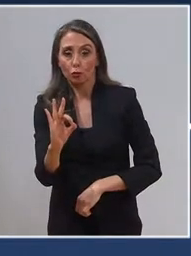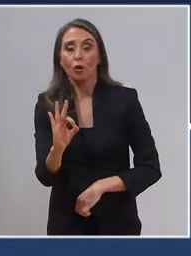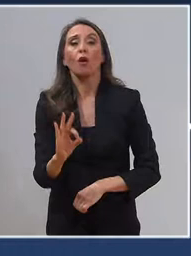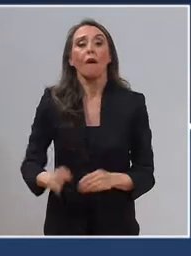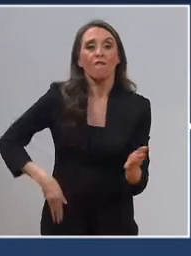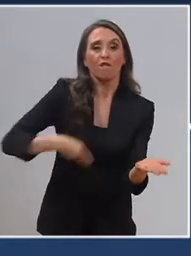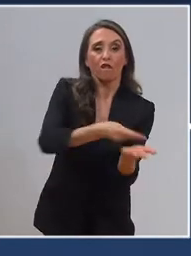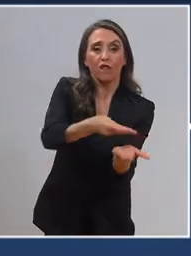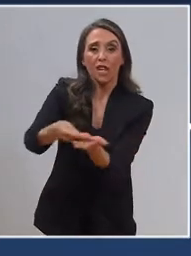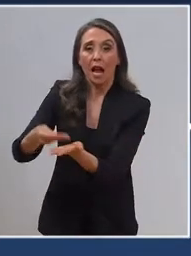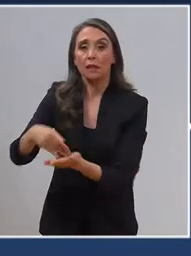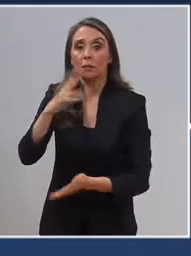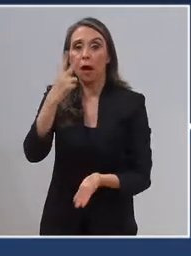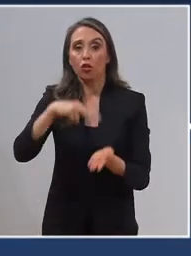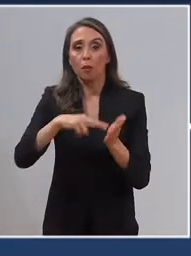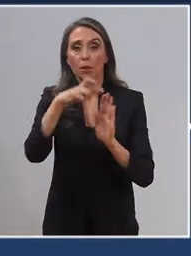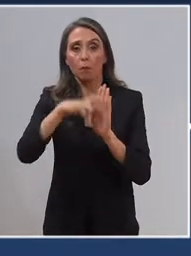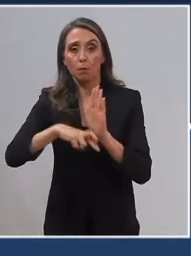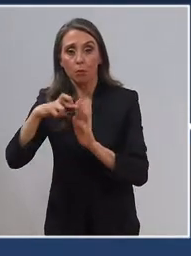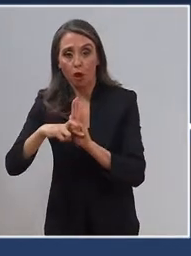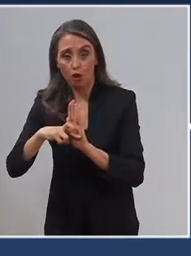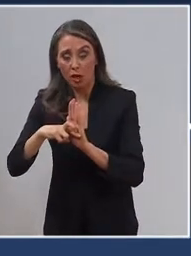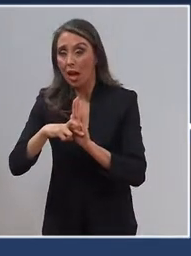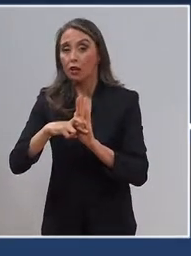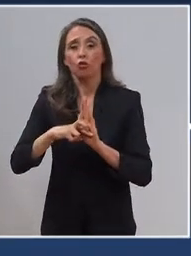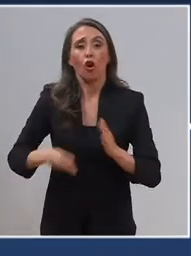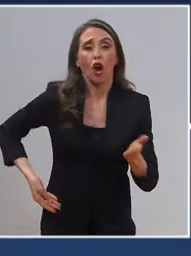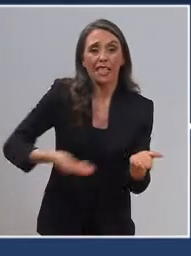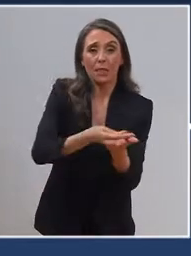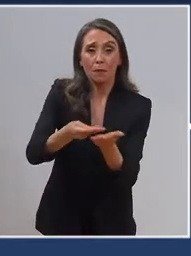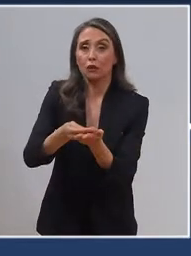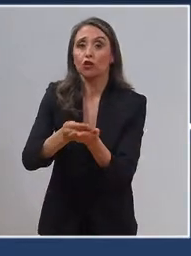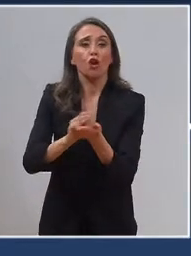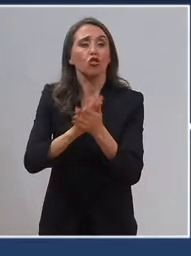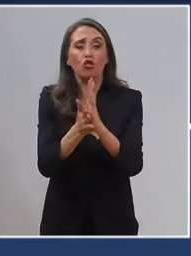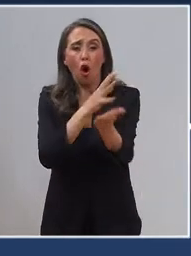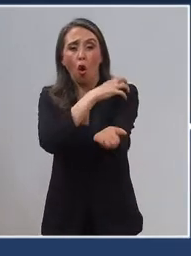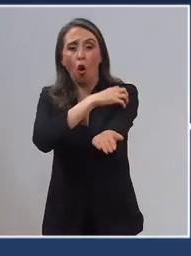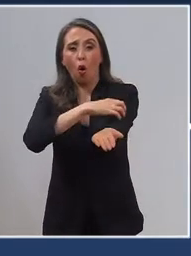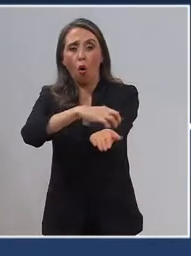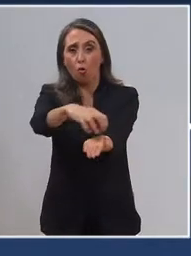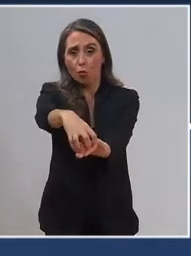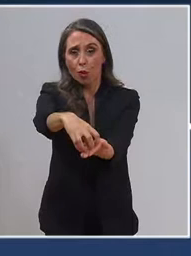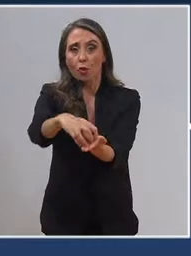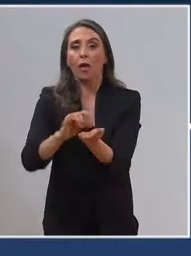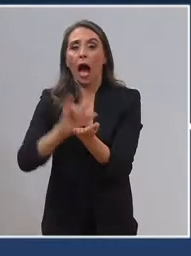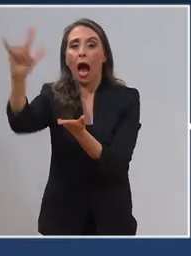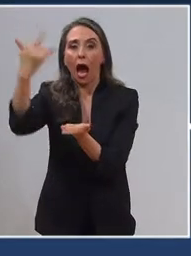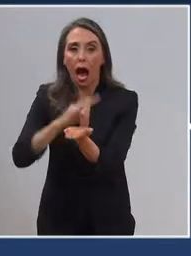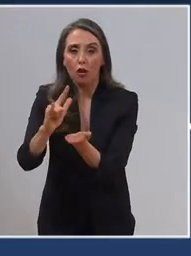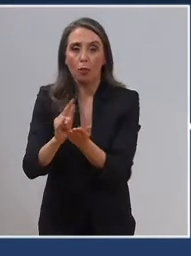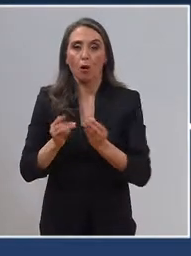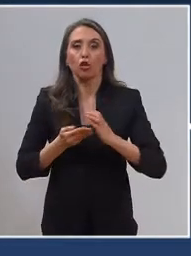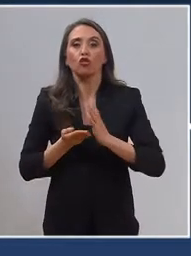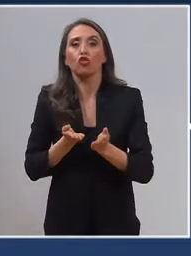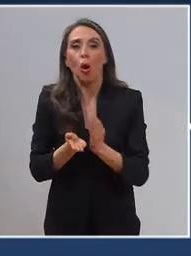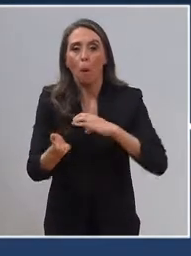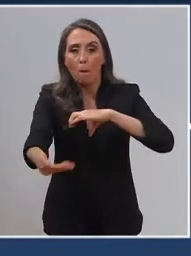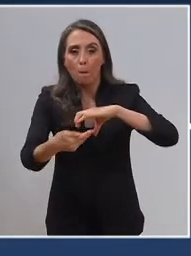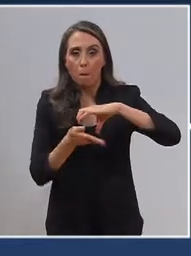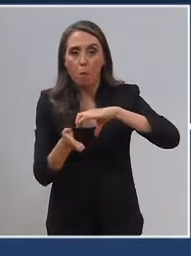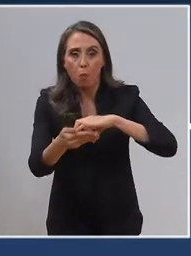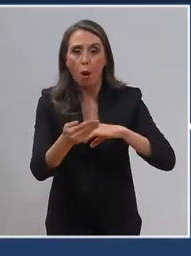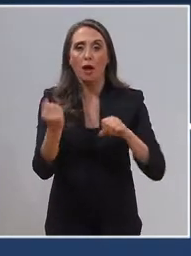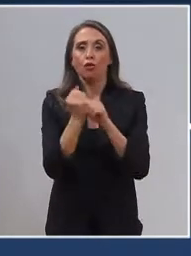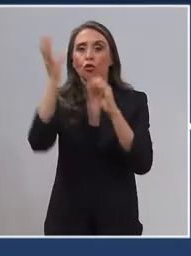permitir financiar más de 2.000 proyectos de inversión en todas las regiones de Chile. Incluyendo aeropuertos, puertos, embalses,